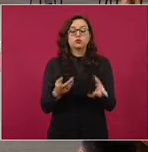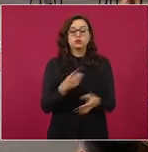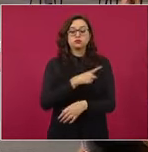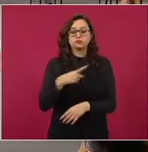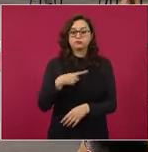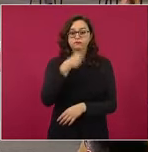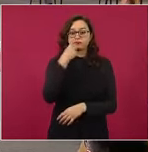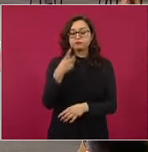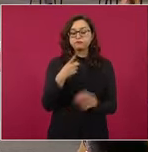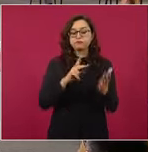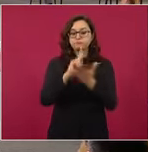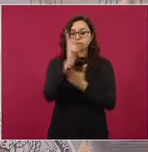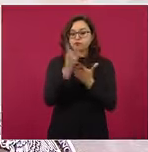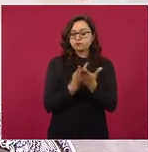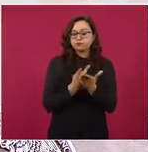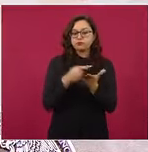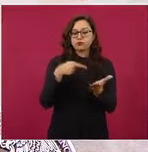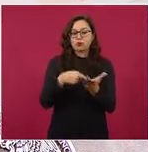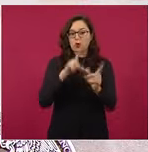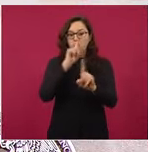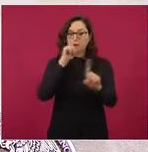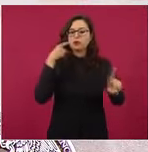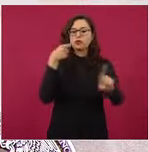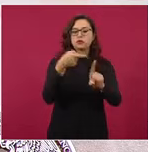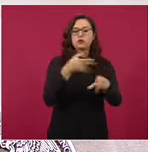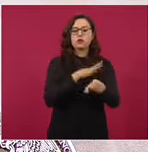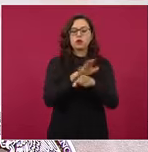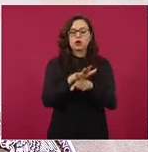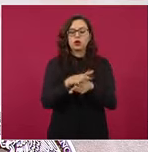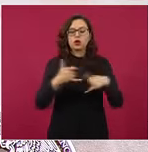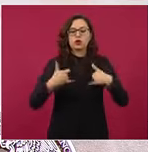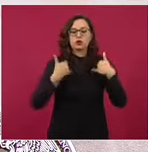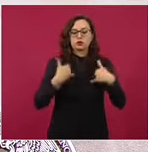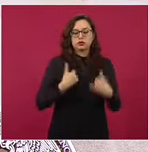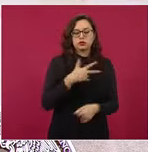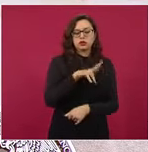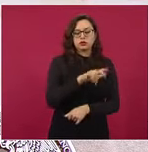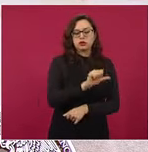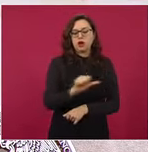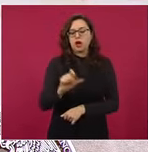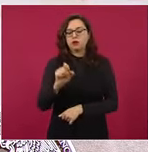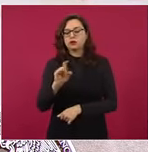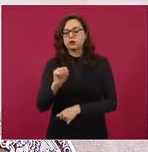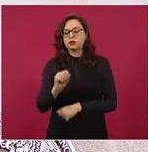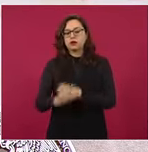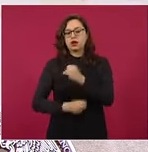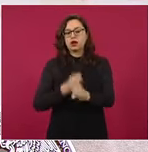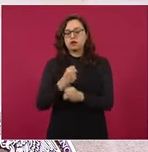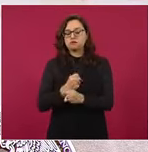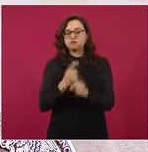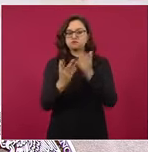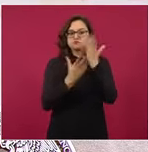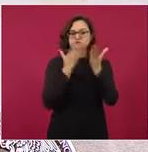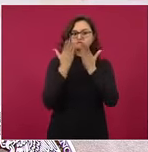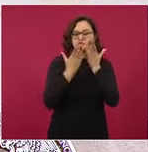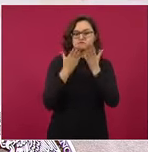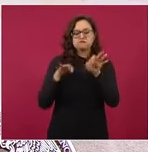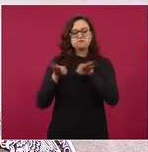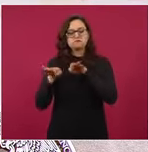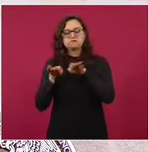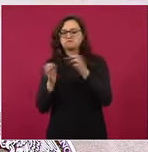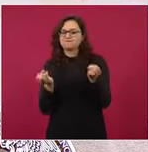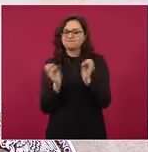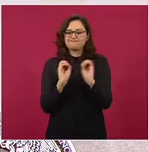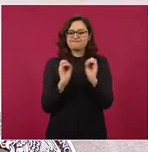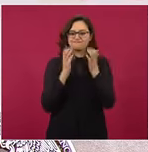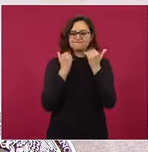Jóvenes Construyó en el Futuro es un programa destinado a jóvenes entre 18 y 29 años de edad que no se encuentran estudiando ni trabajando.